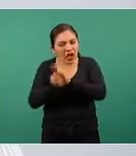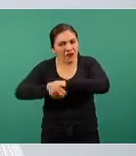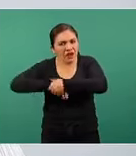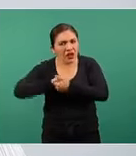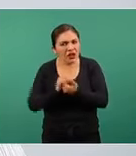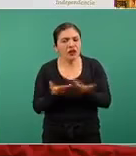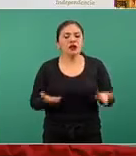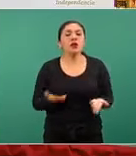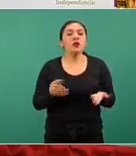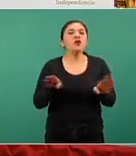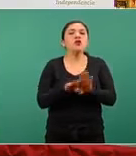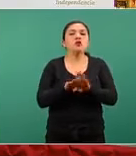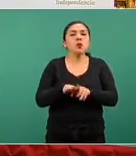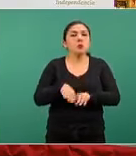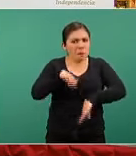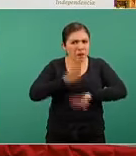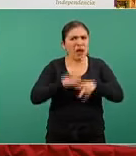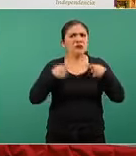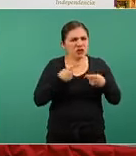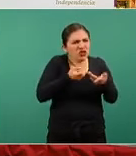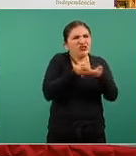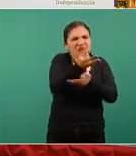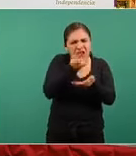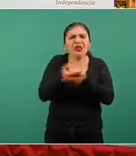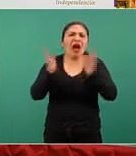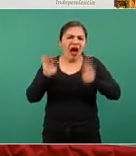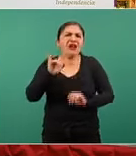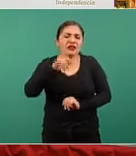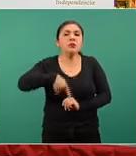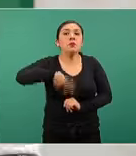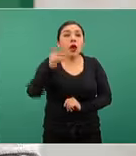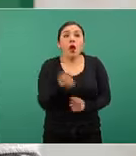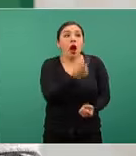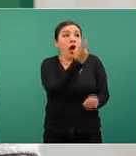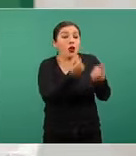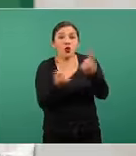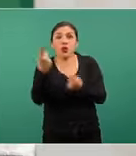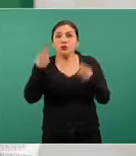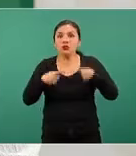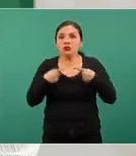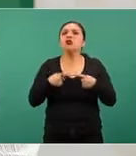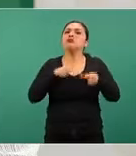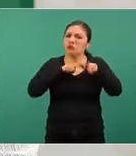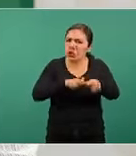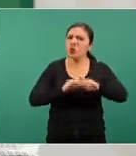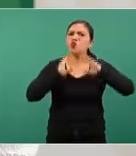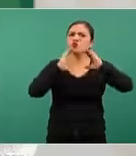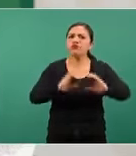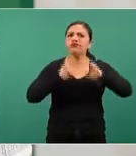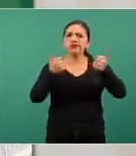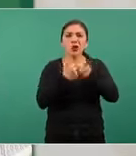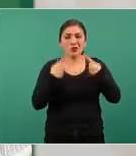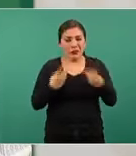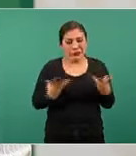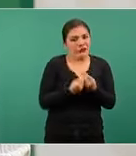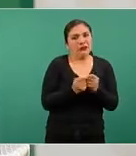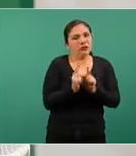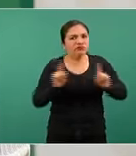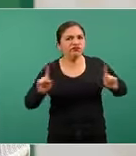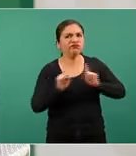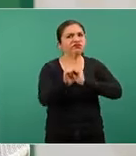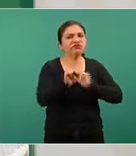más allá de que se haya incrementado la movilidad, a lo mejor algún grupo de ellas estuvo manteniendo, tratando de mantener la sana distancia